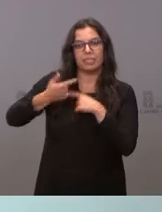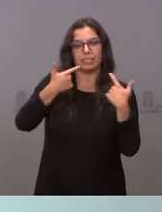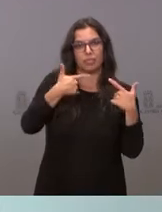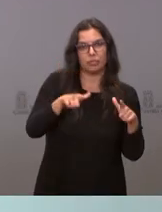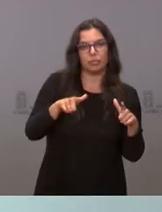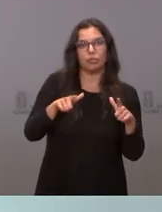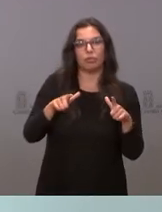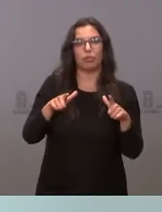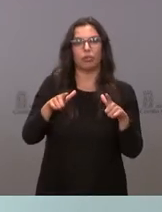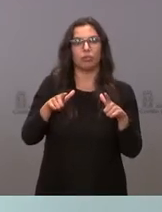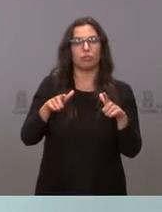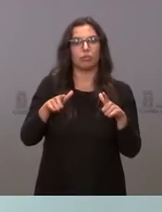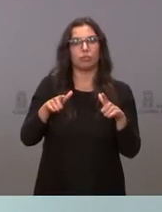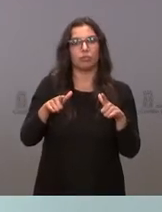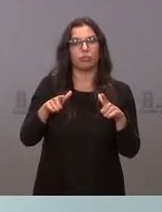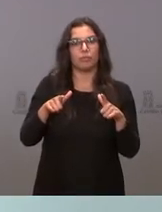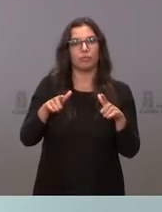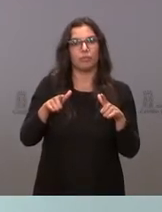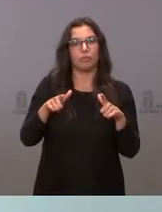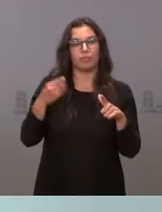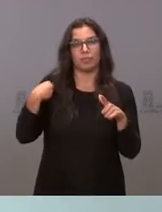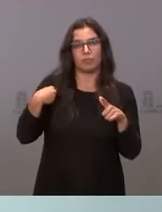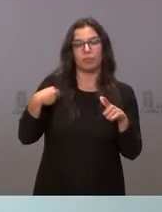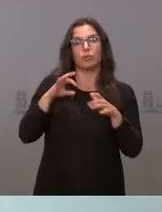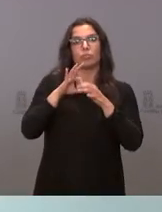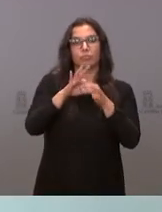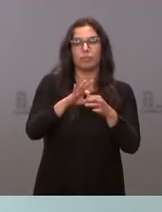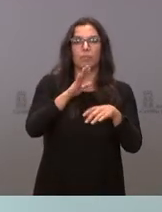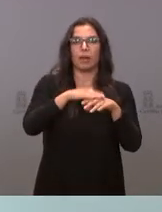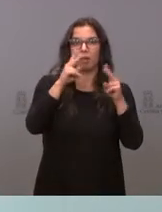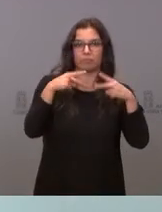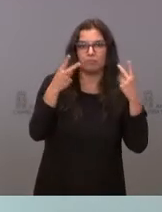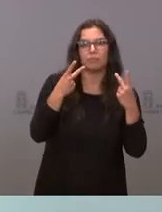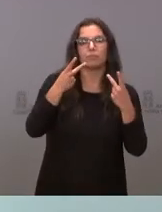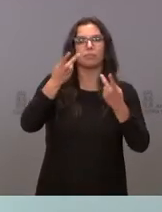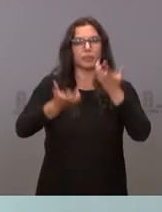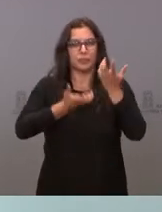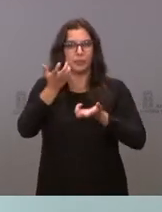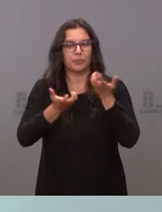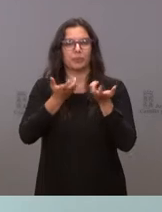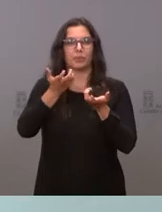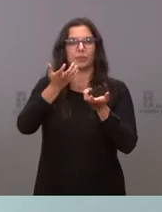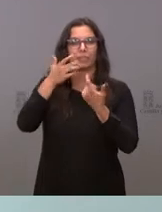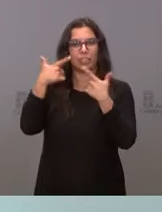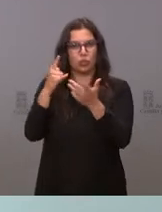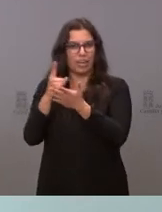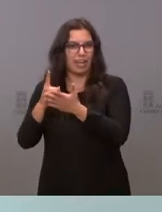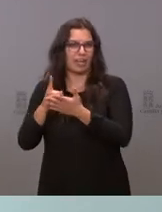en el canal Horeca, en el canal de la hostelería, de la gastronomía, en el sector cárnico, etc.